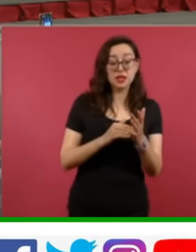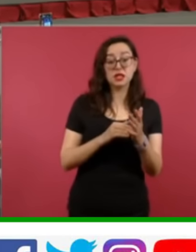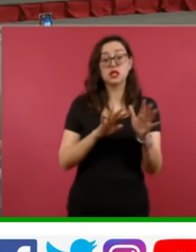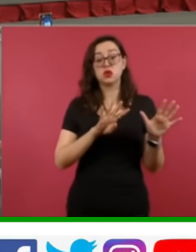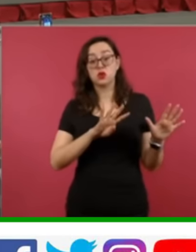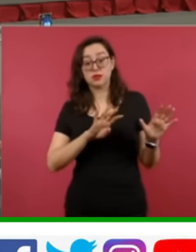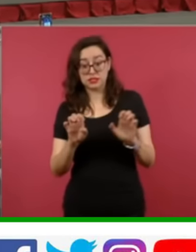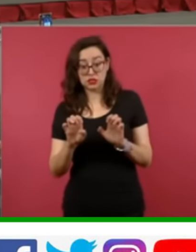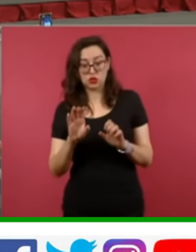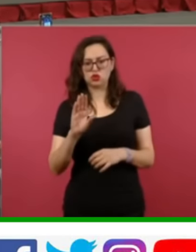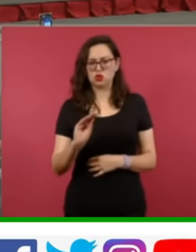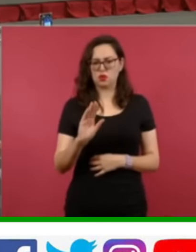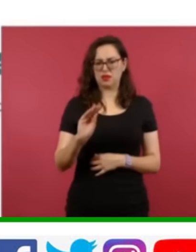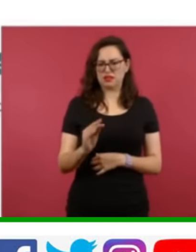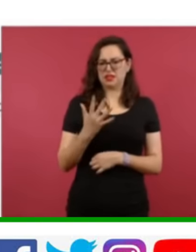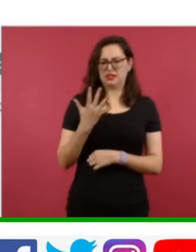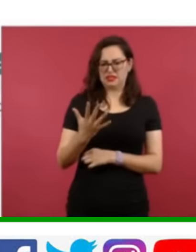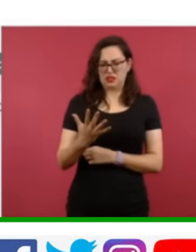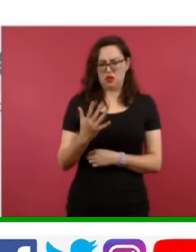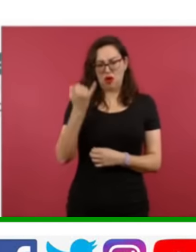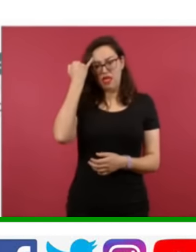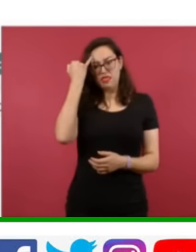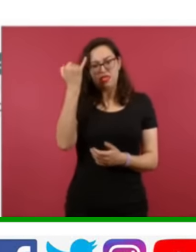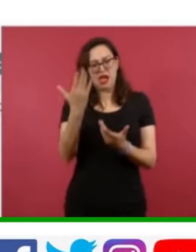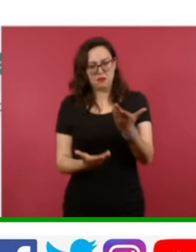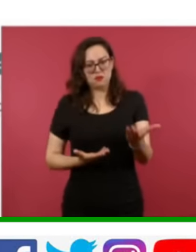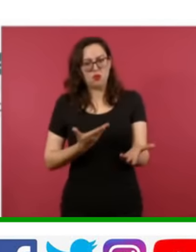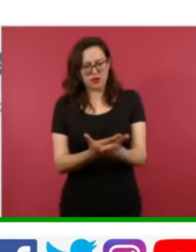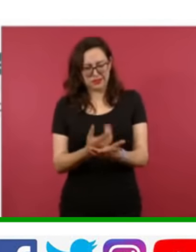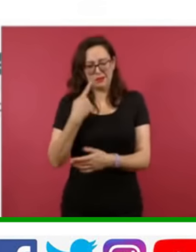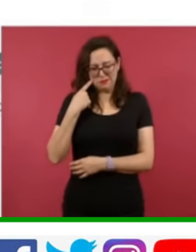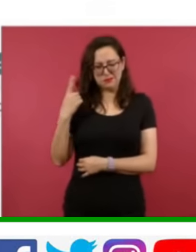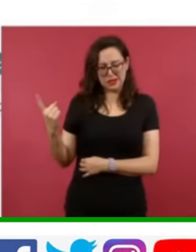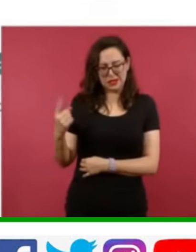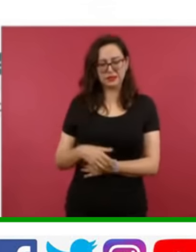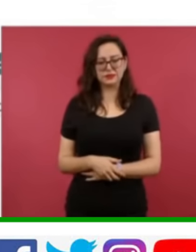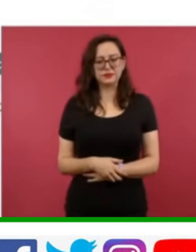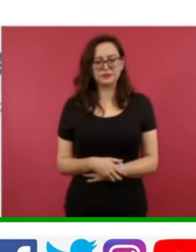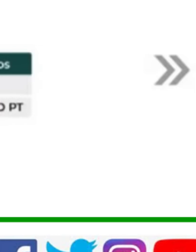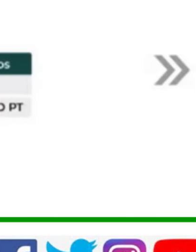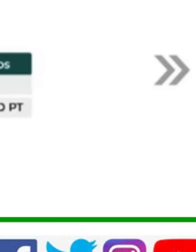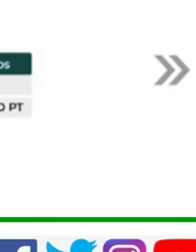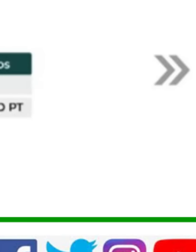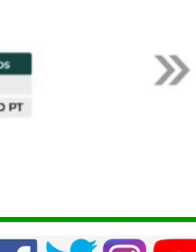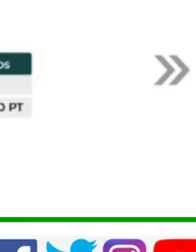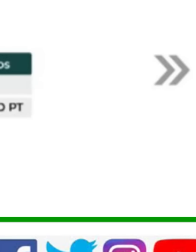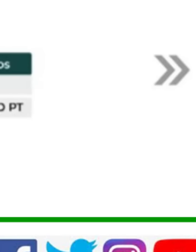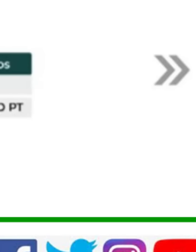se presentó una iniciativa por el presidente Ernesto Zedillo Ponce de León, el primero de noviembre de